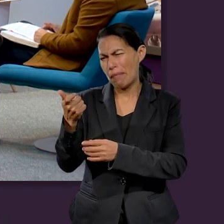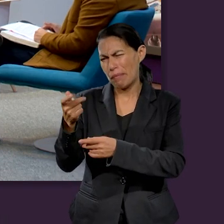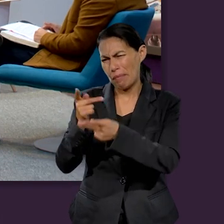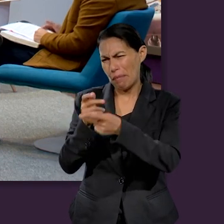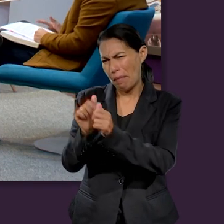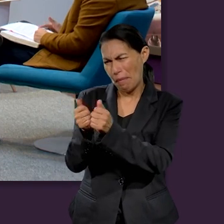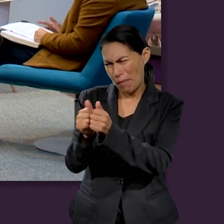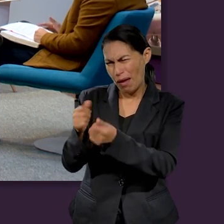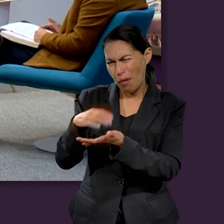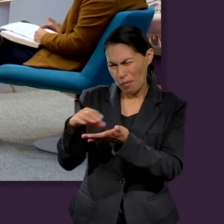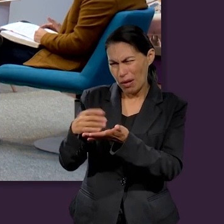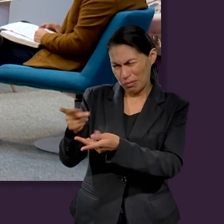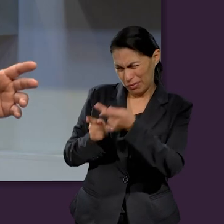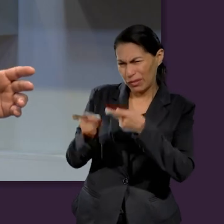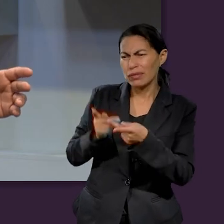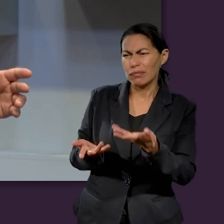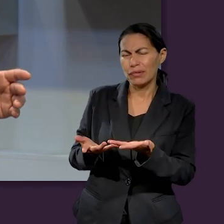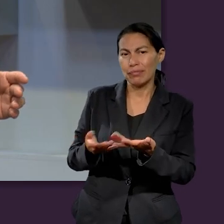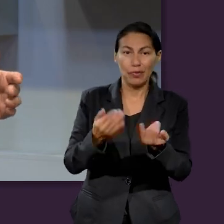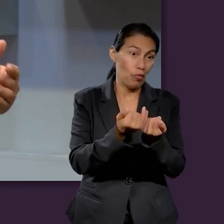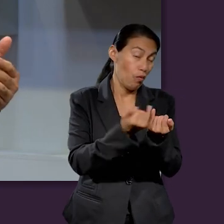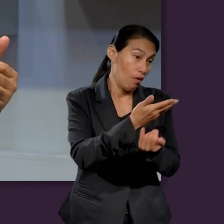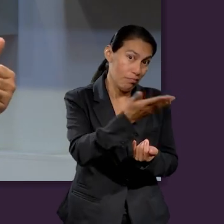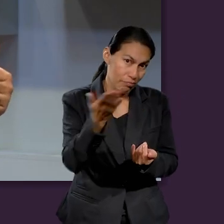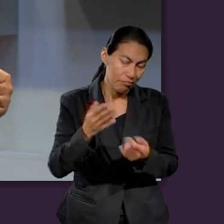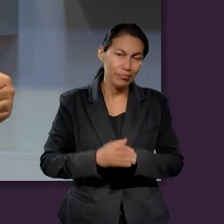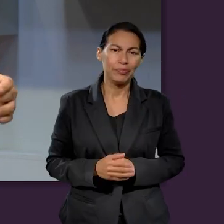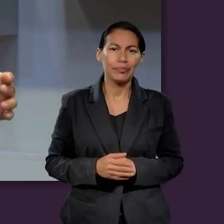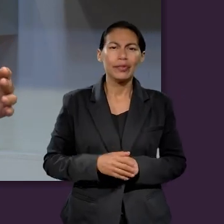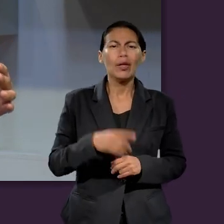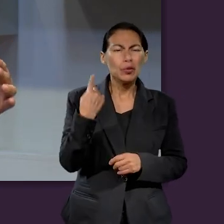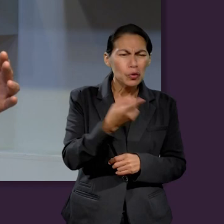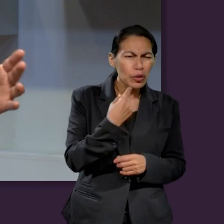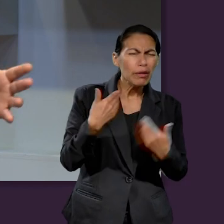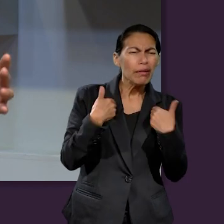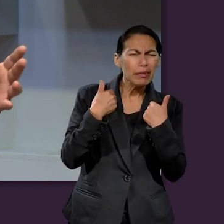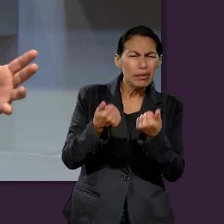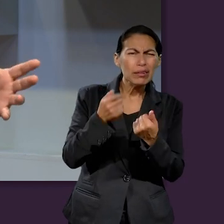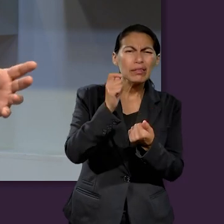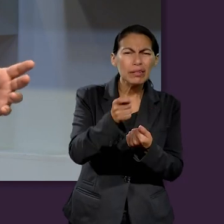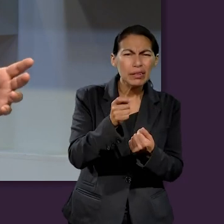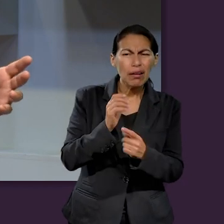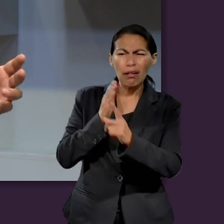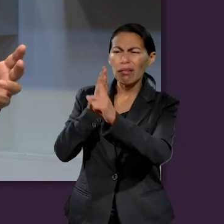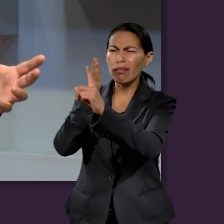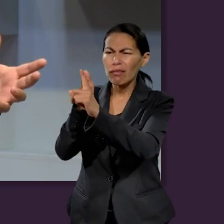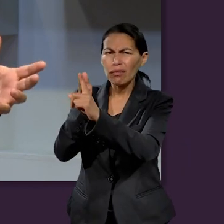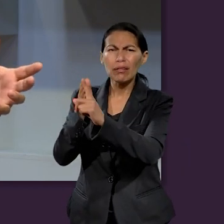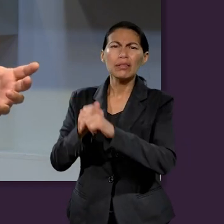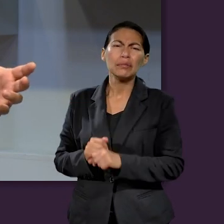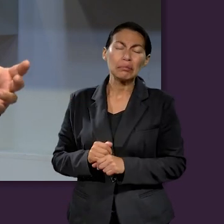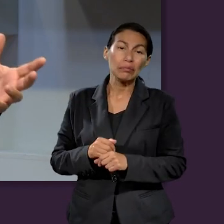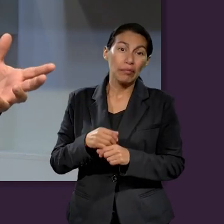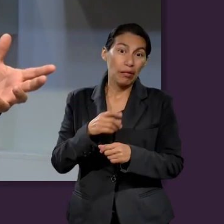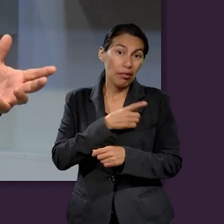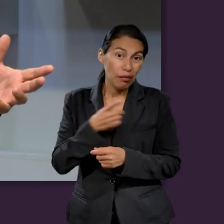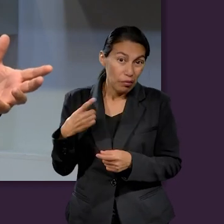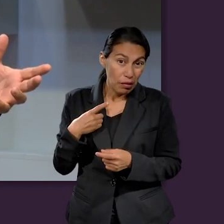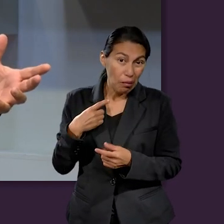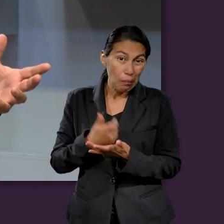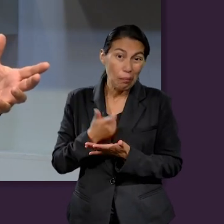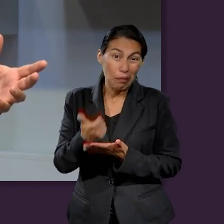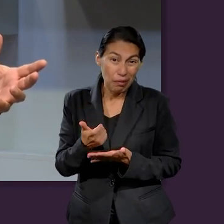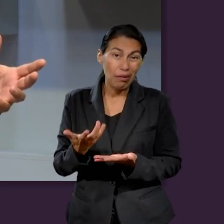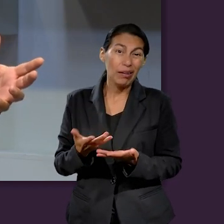es una deuda, ¿no? Sí. Entonces, en ese entendido, es que estamos tratando durante esta semana, lo que hemos estudiado, entender un poquito de cómo hacer